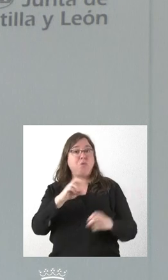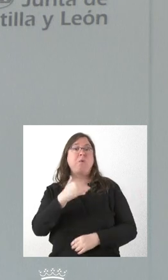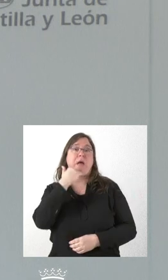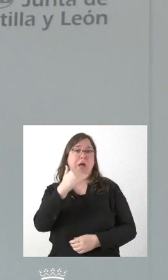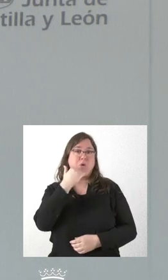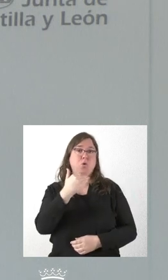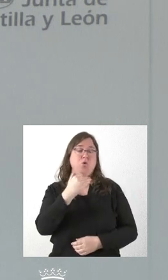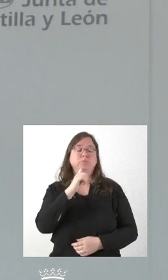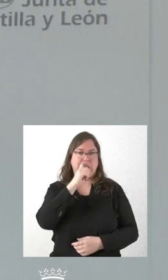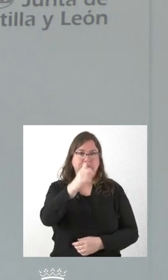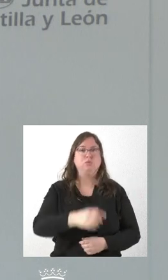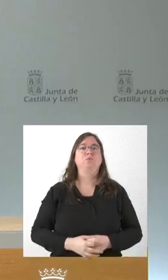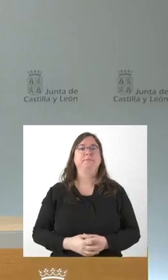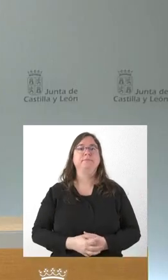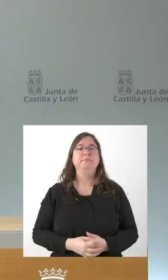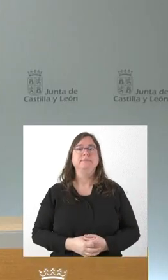lo haremos.